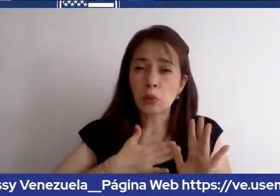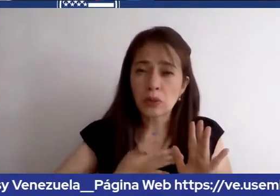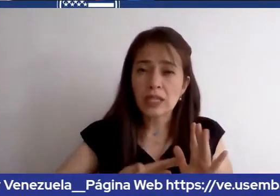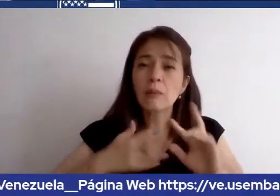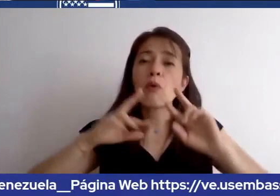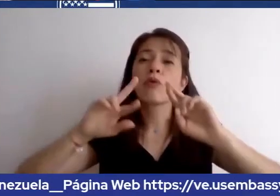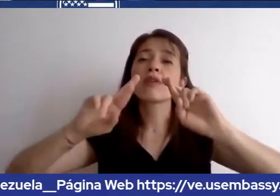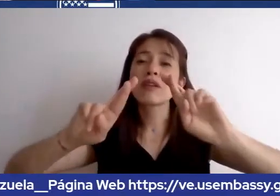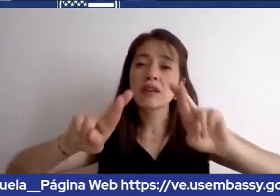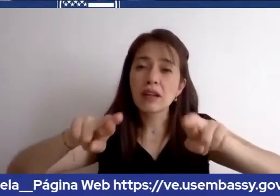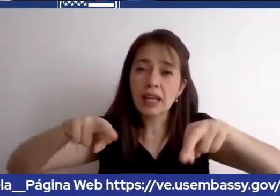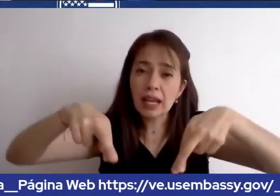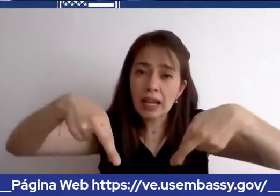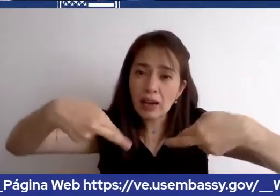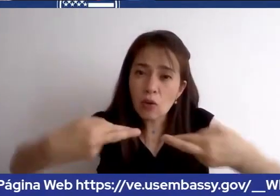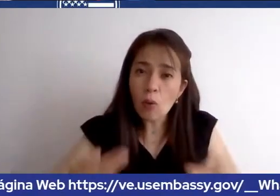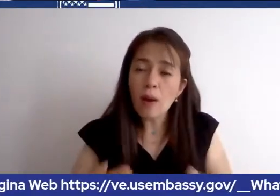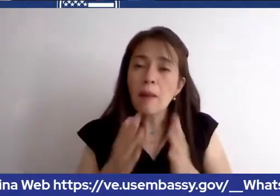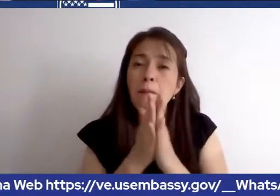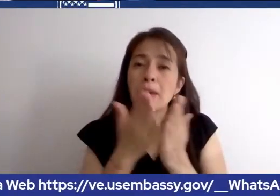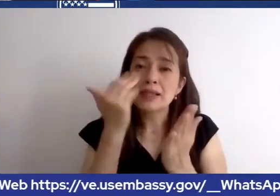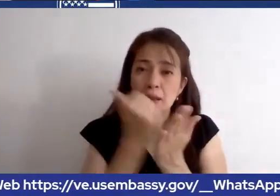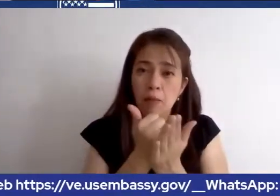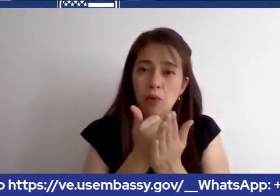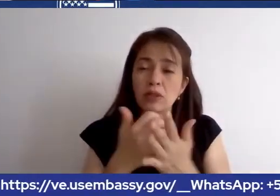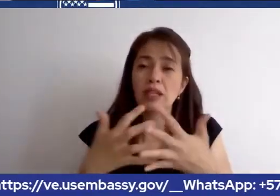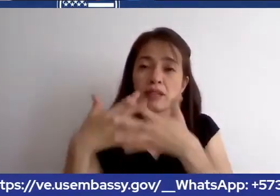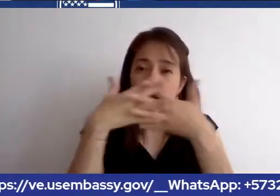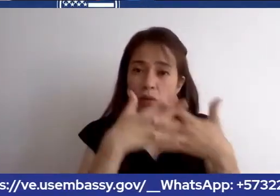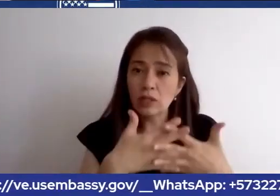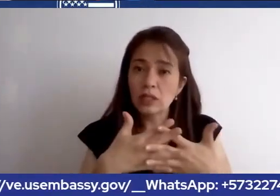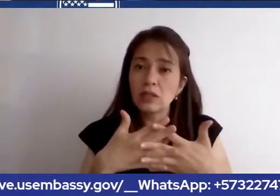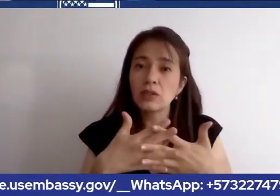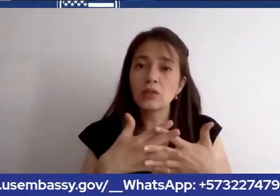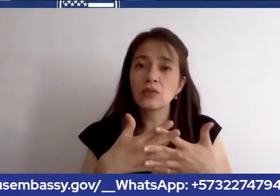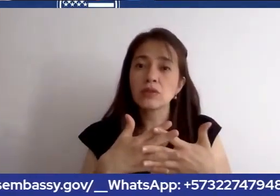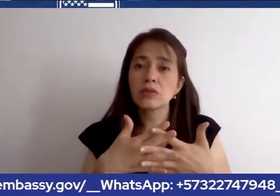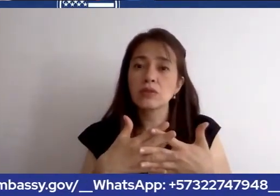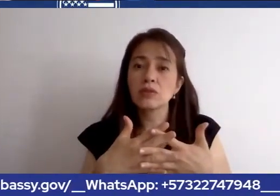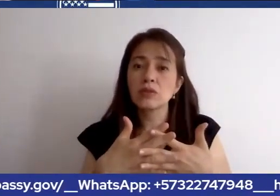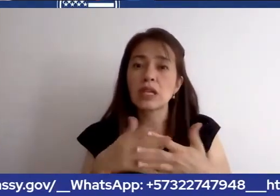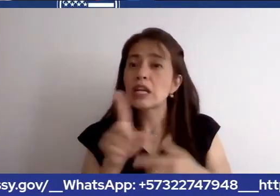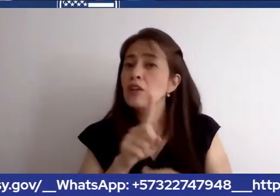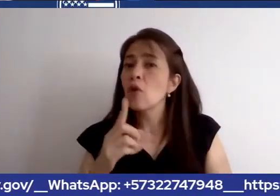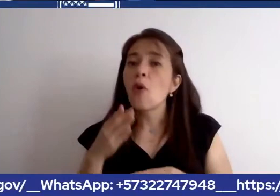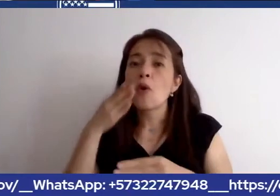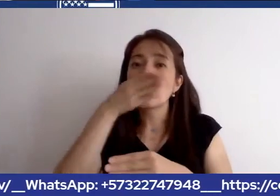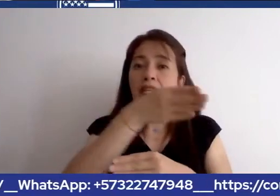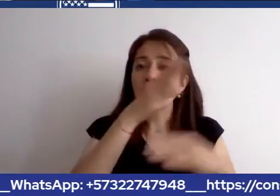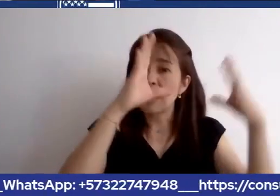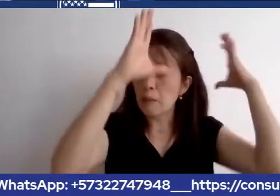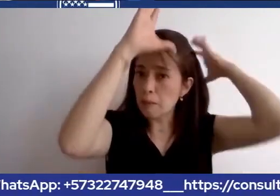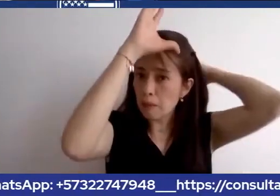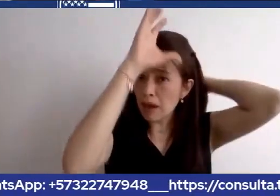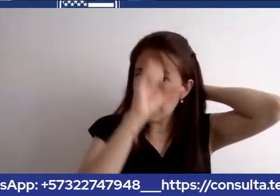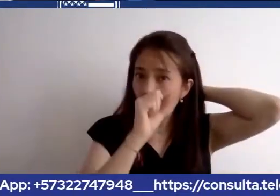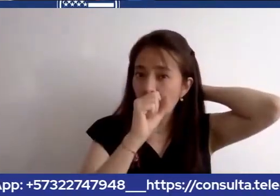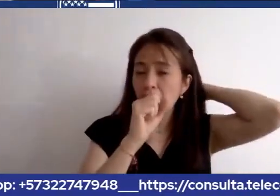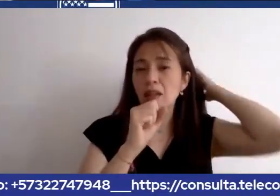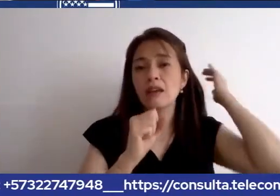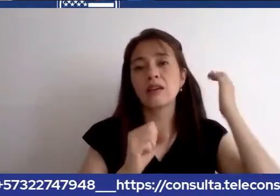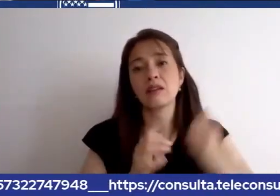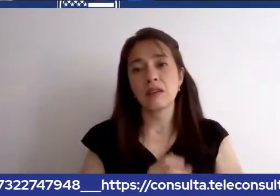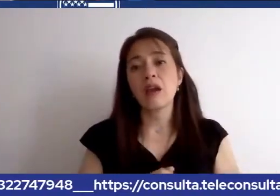estadounidense sin presentarse en una embajada. O sea, es posible hacer una